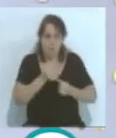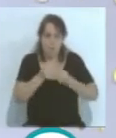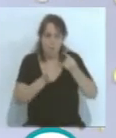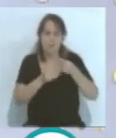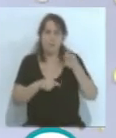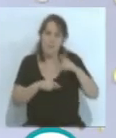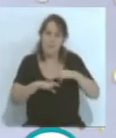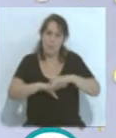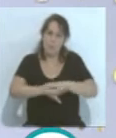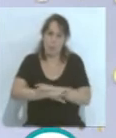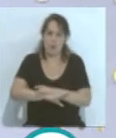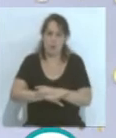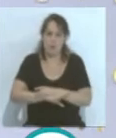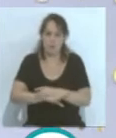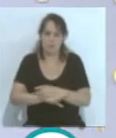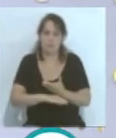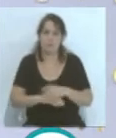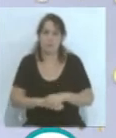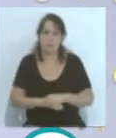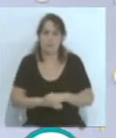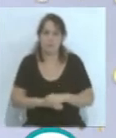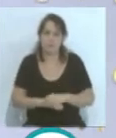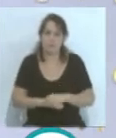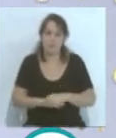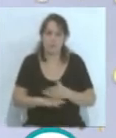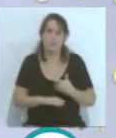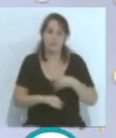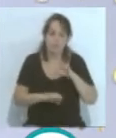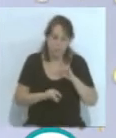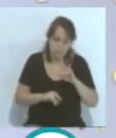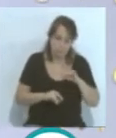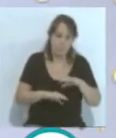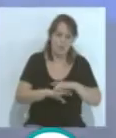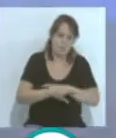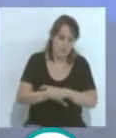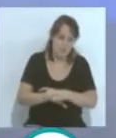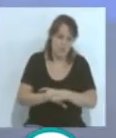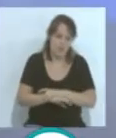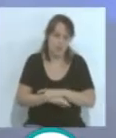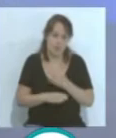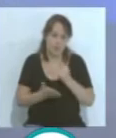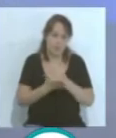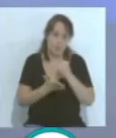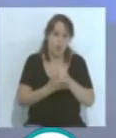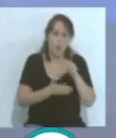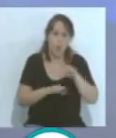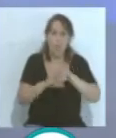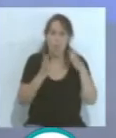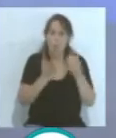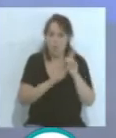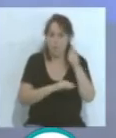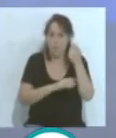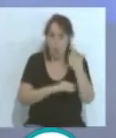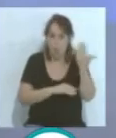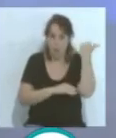botas. Las botas también... Las botas negras clásicas, las Adidas, las World Cup, las World Champions, eran unas botas